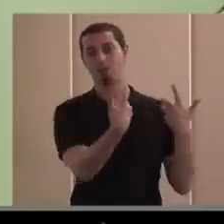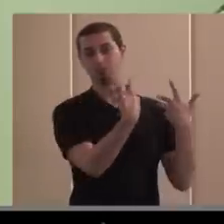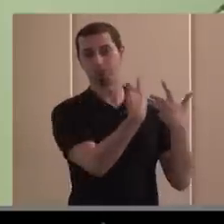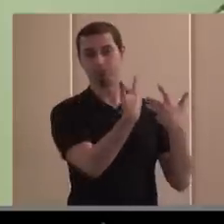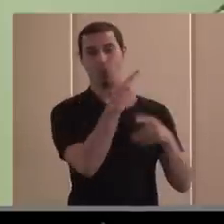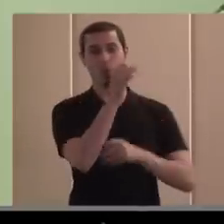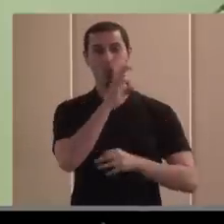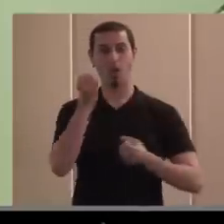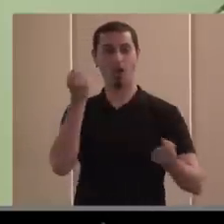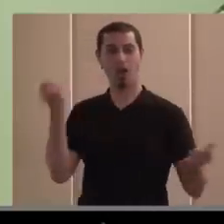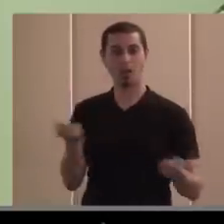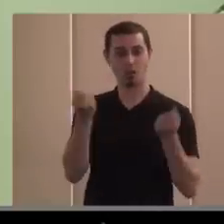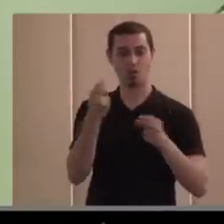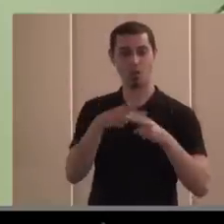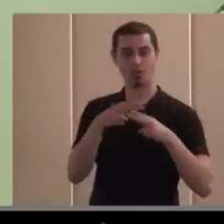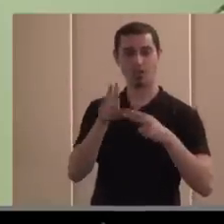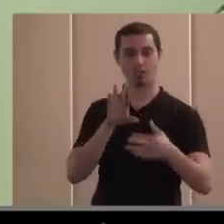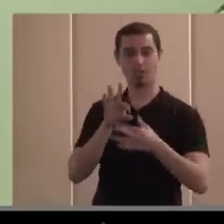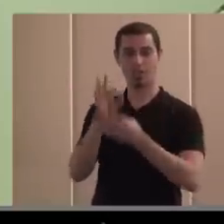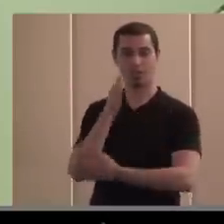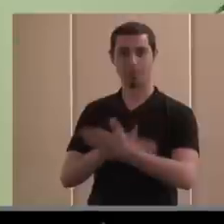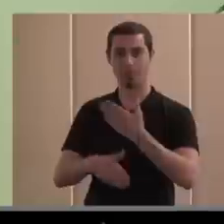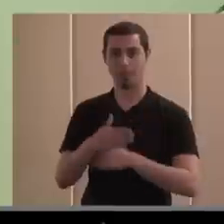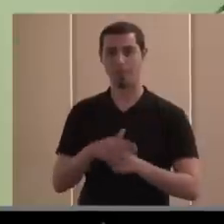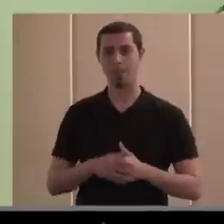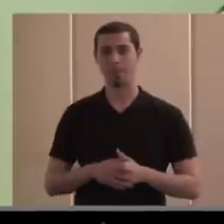acción política también en materia de discapacidad